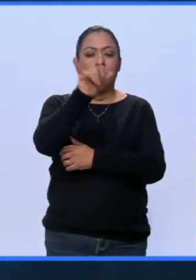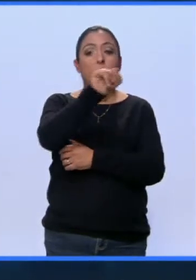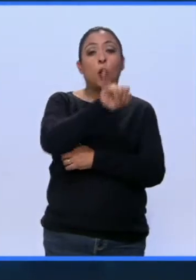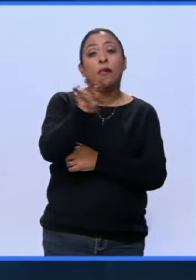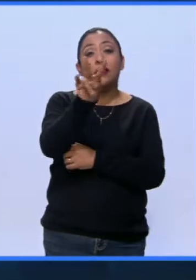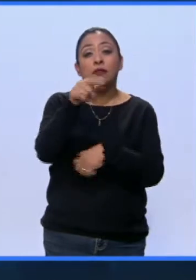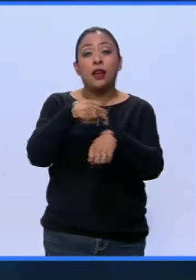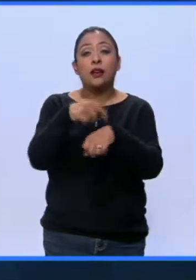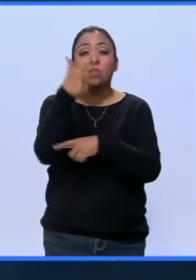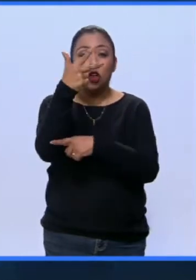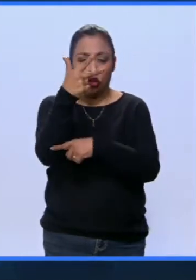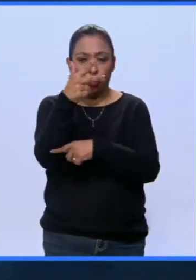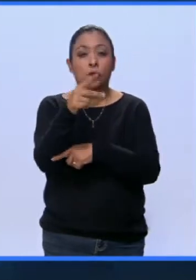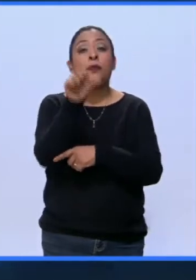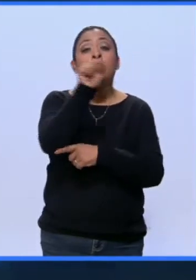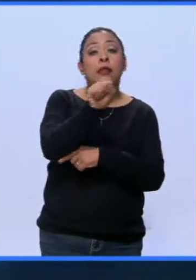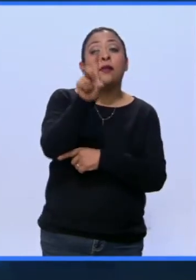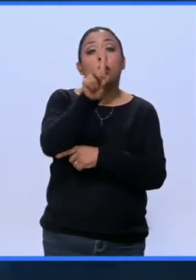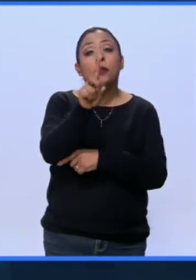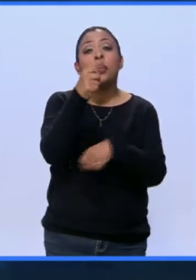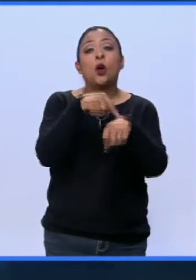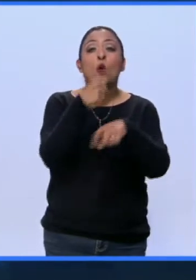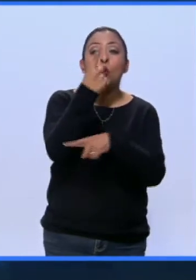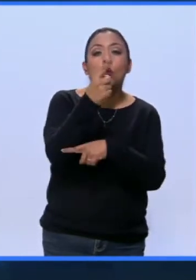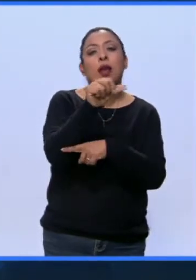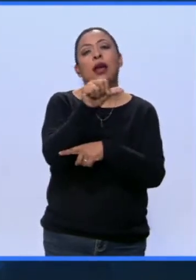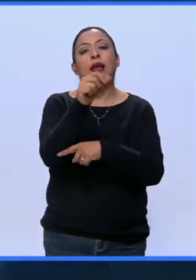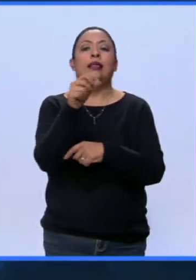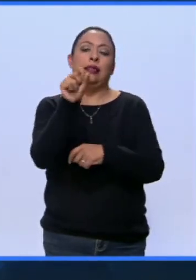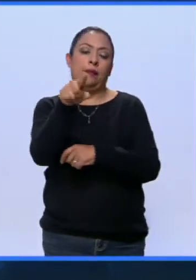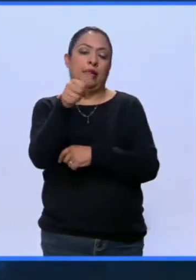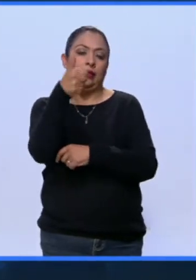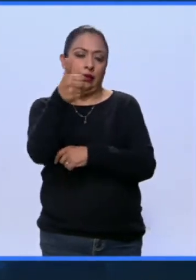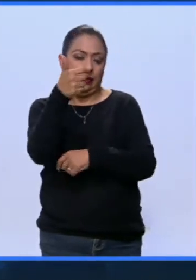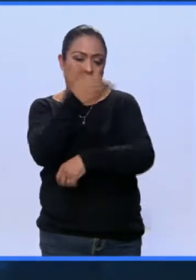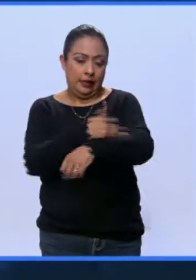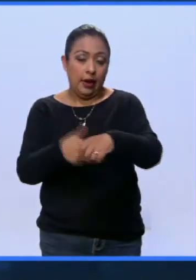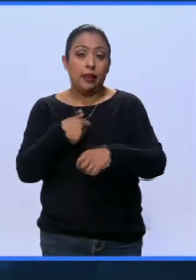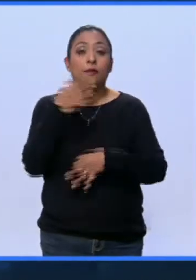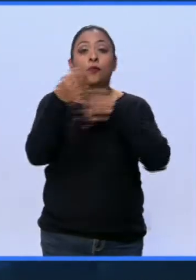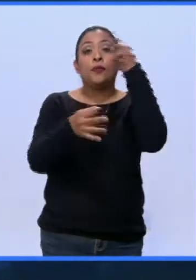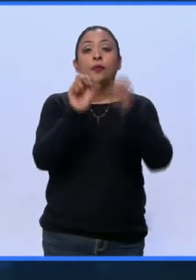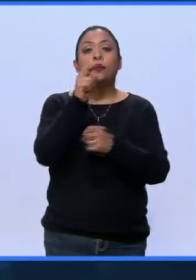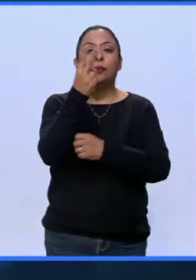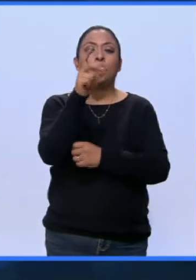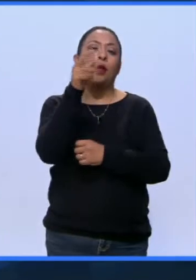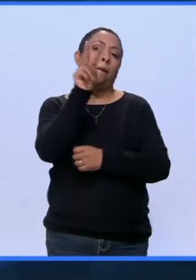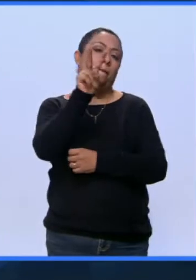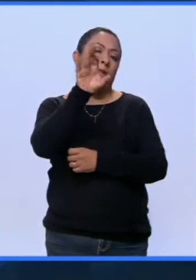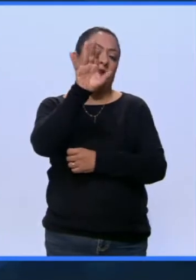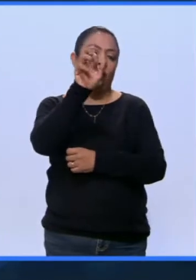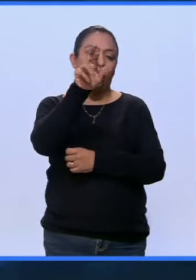las 8 y sábados y domingos a la 1 y 6 de la tarde. Noticias 22, Víctor Gaspar.